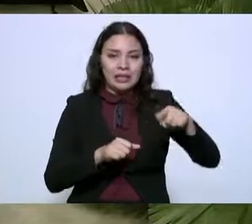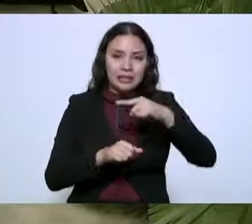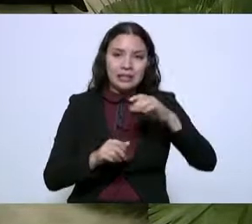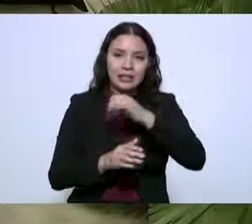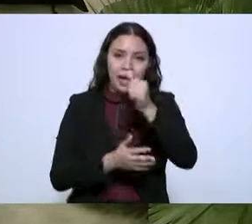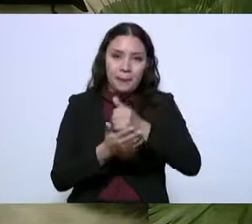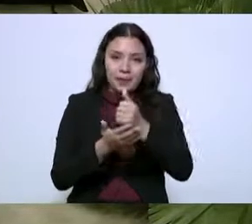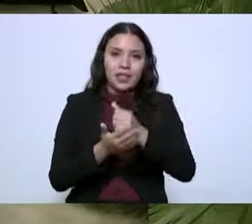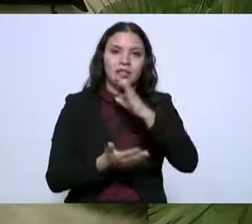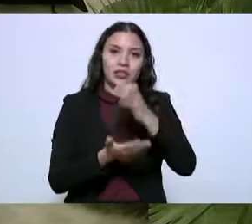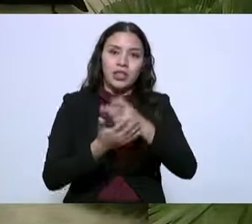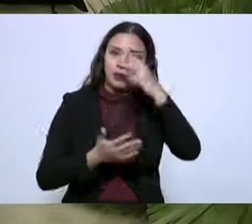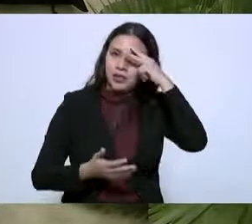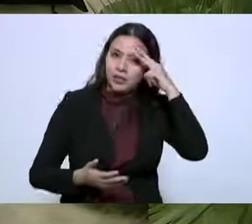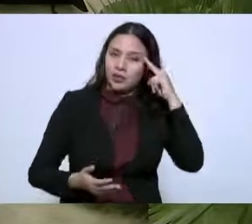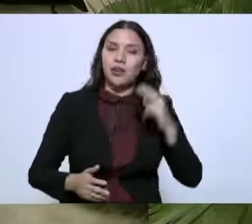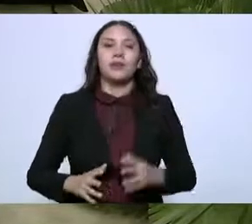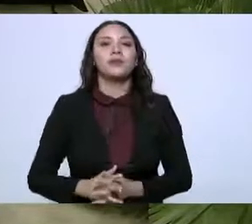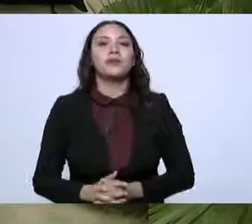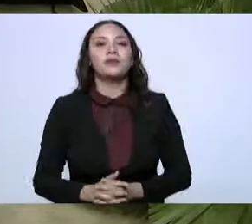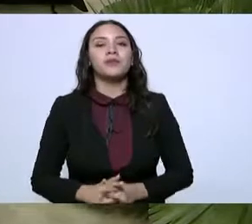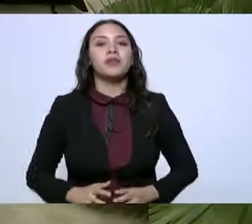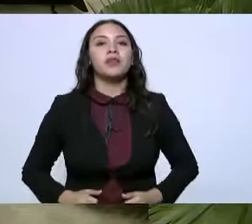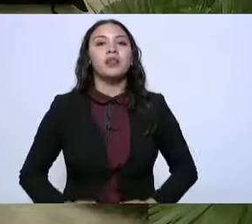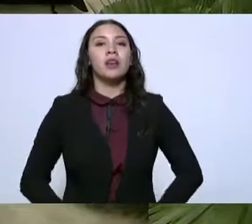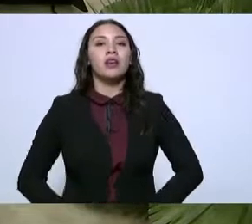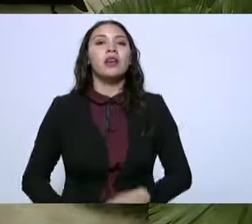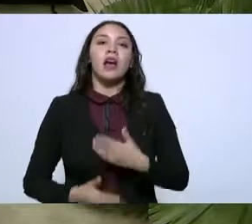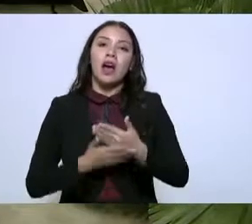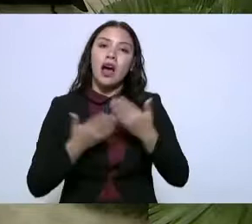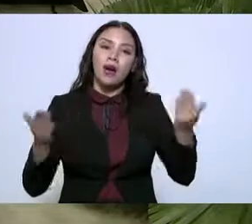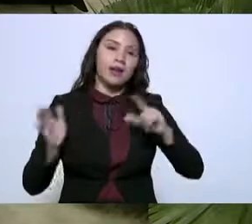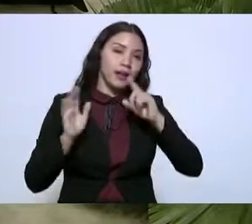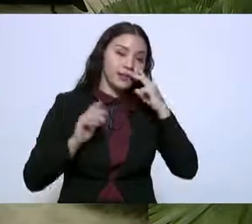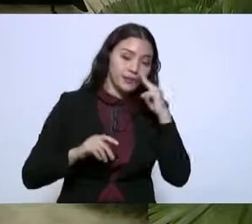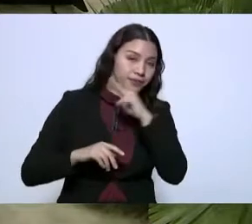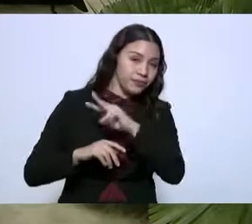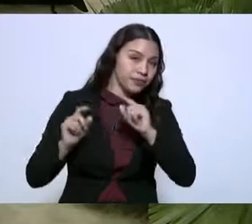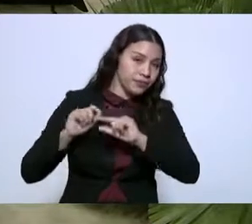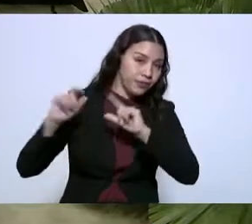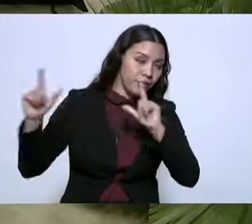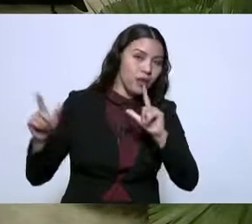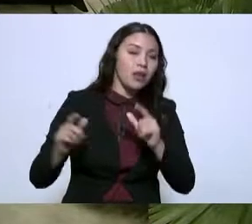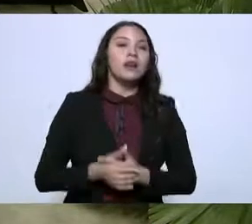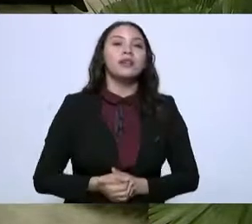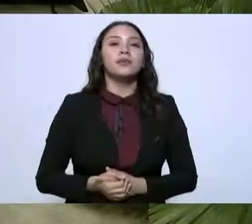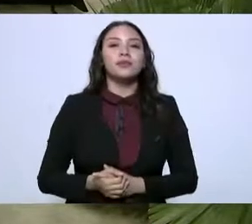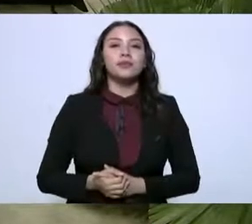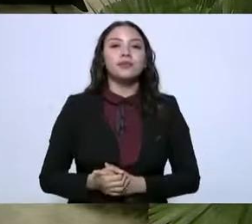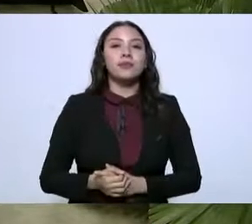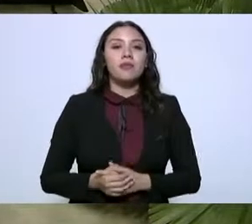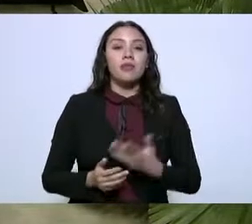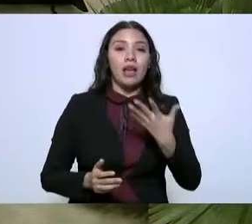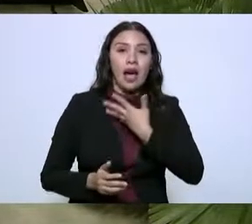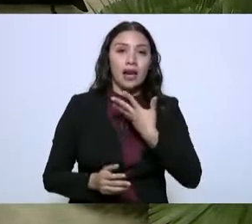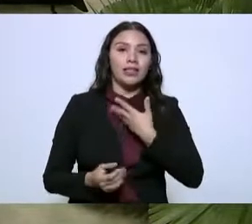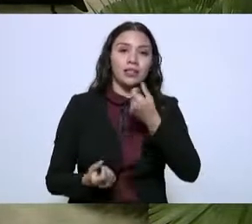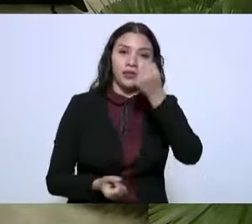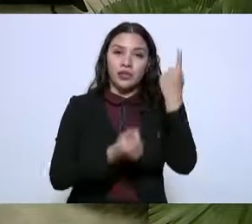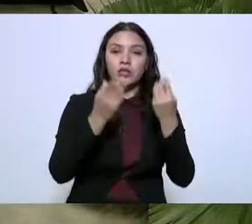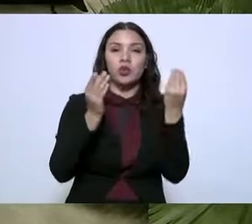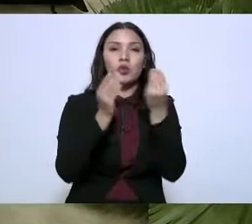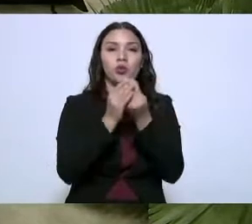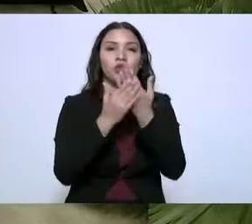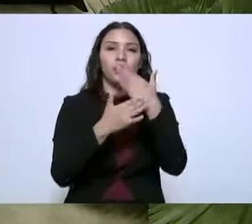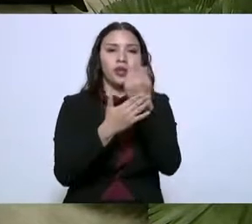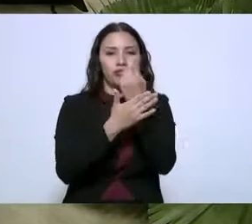la capital de Ciudad Victoria en la siguiente gráfica podemos ver algunos de los cursos de diseño